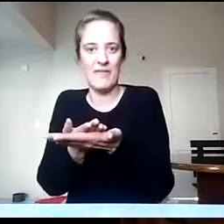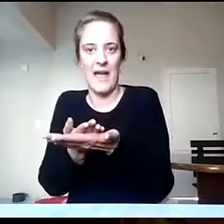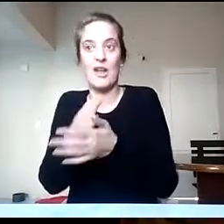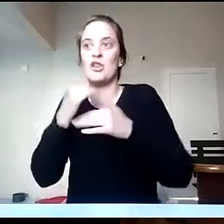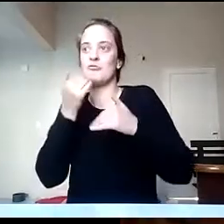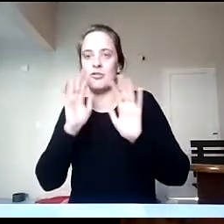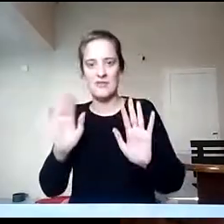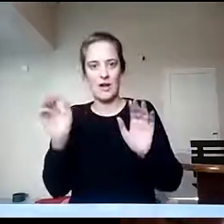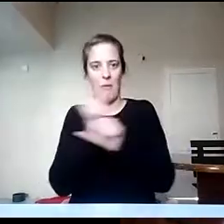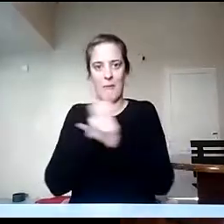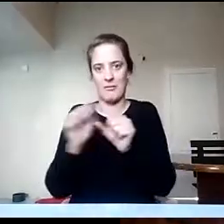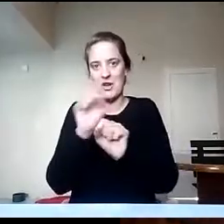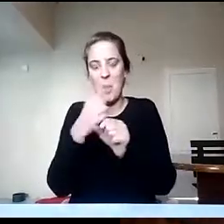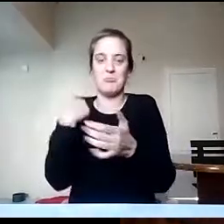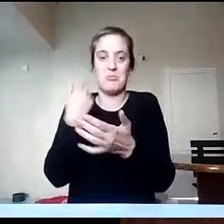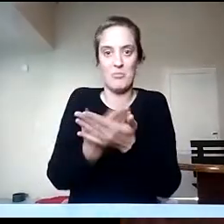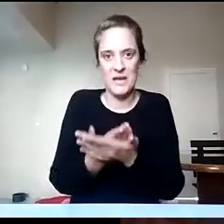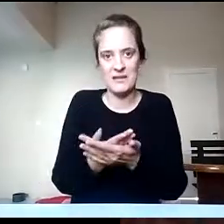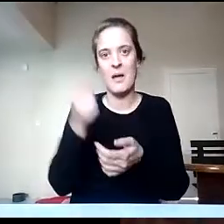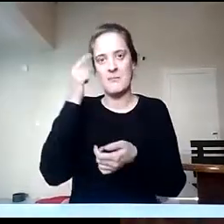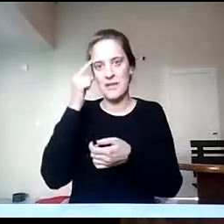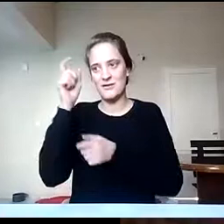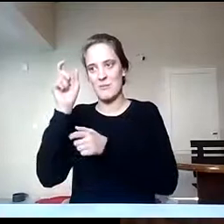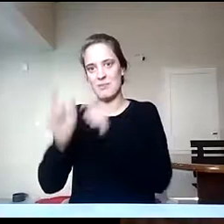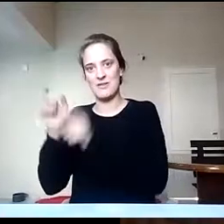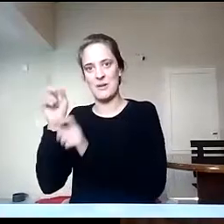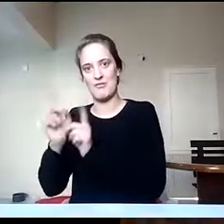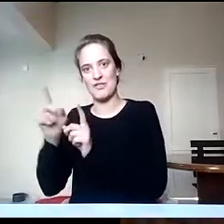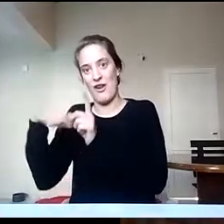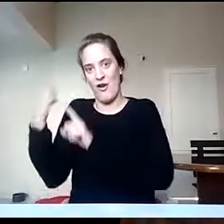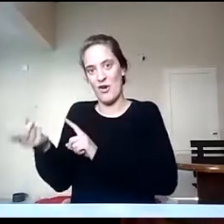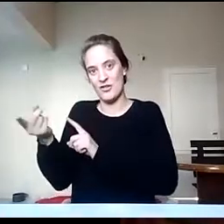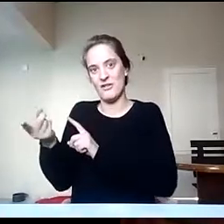carrera también se van a sumar a esto. Nuestro cursado es vespertino.